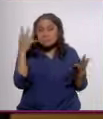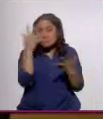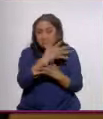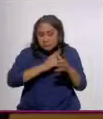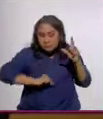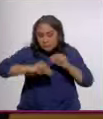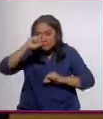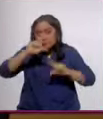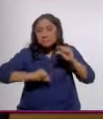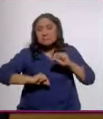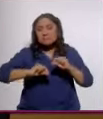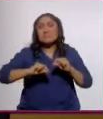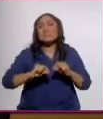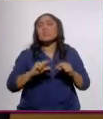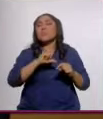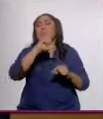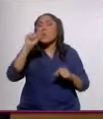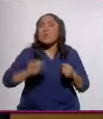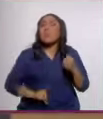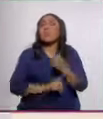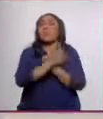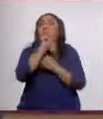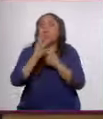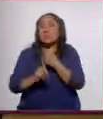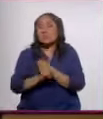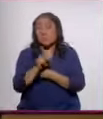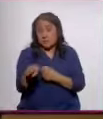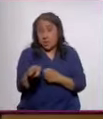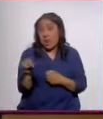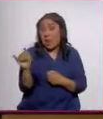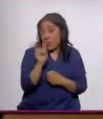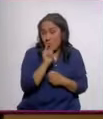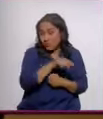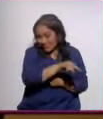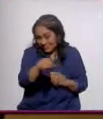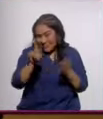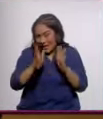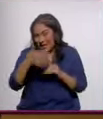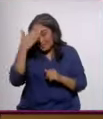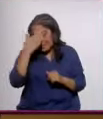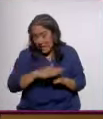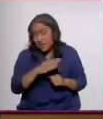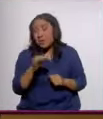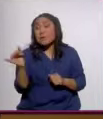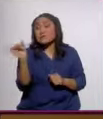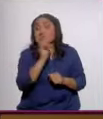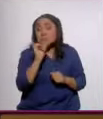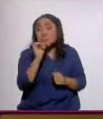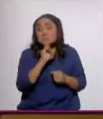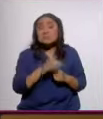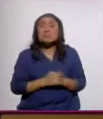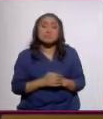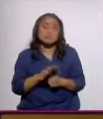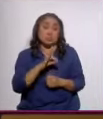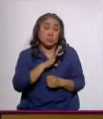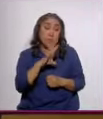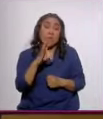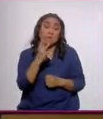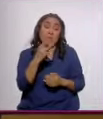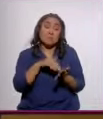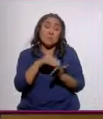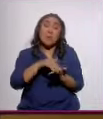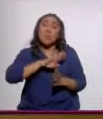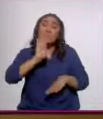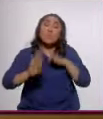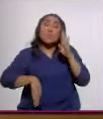nacionales y por las consecuencias que como sociedad vivimos. El alcohol, como ustedes saben, no solamente está relacionado a las más de 3 millones de muertes a